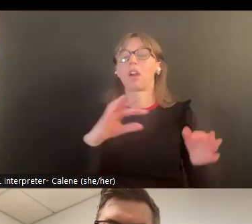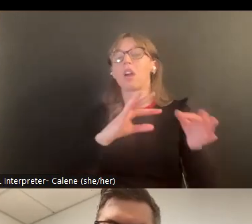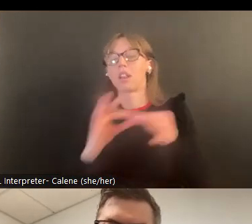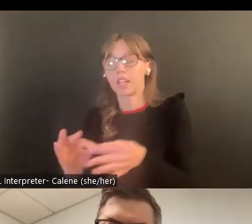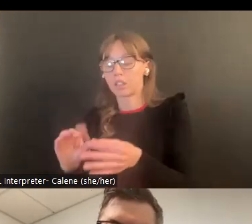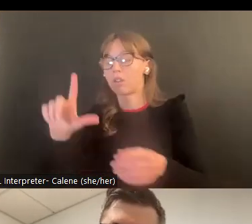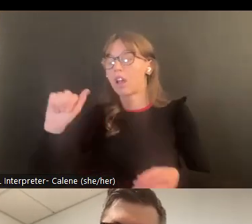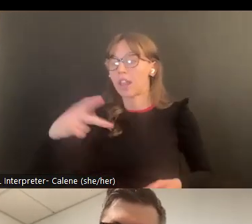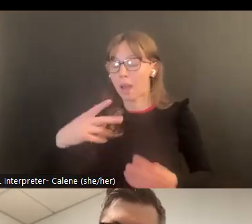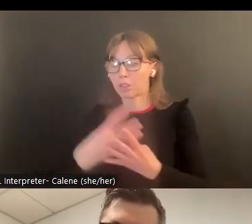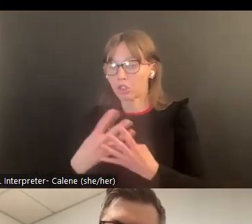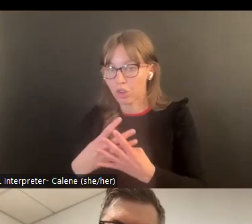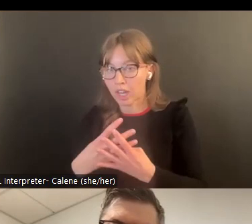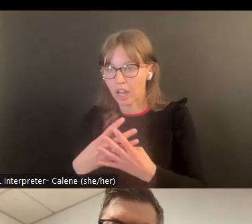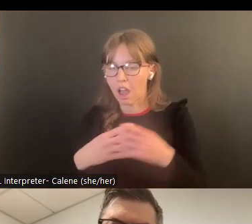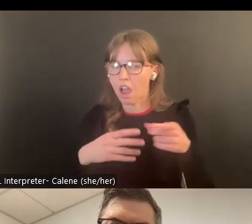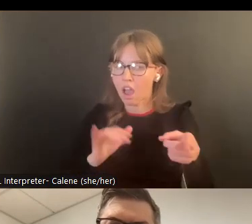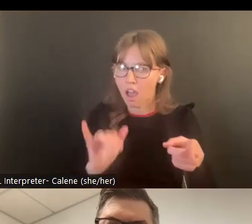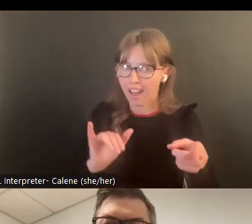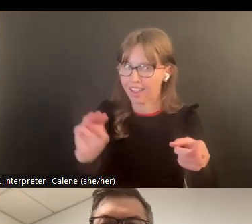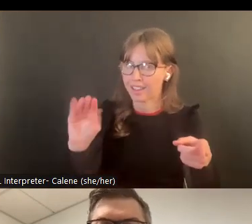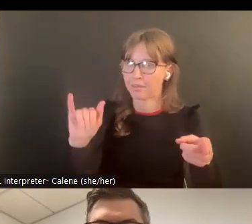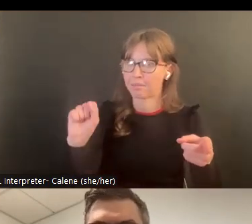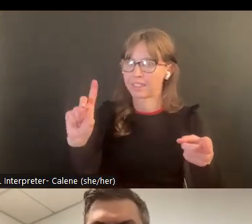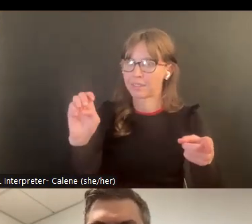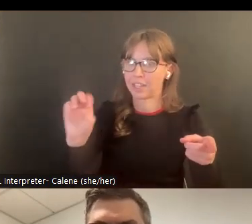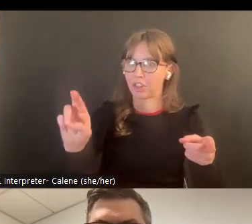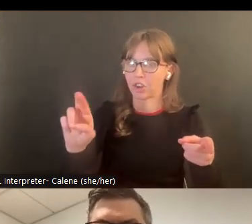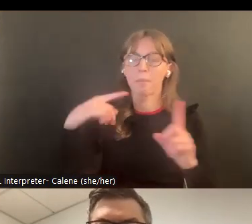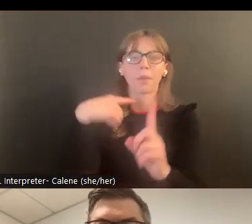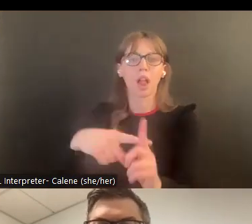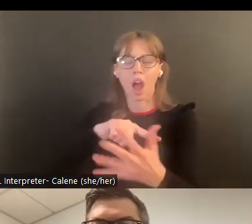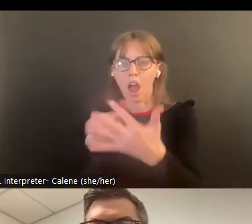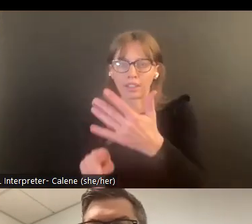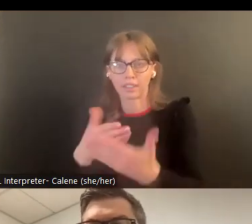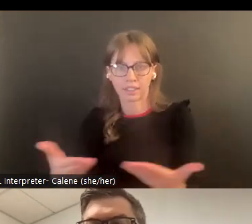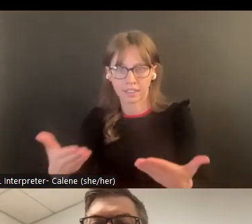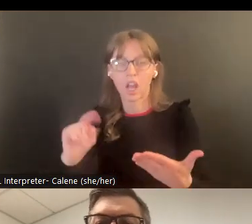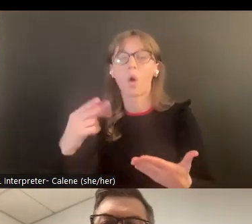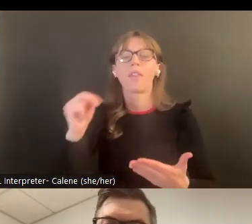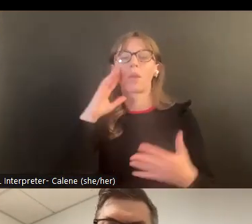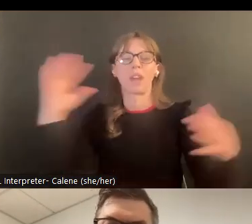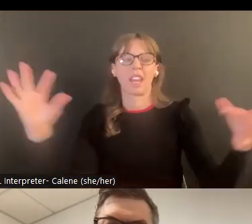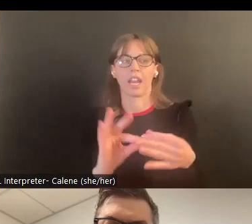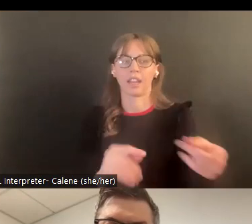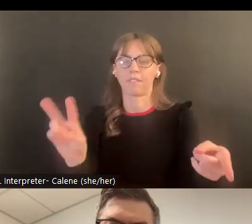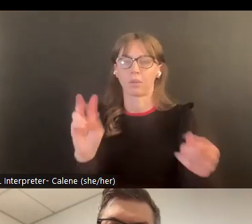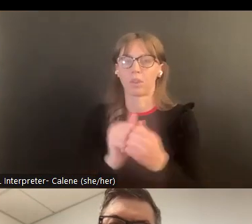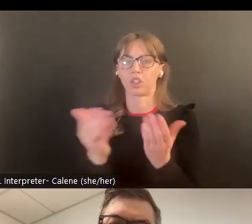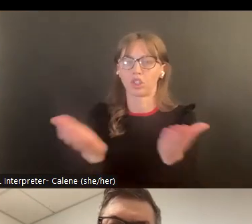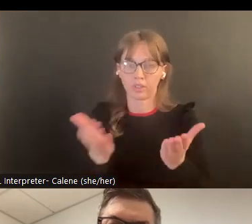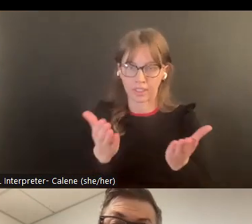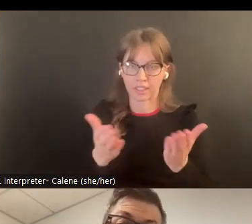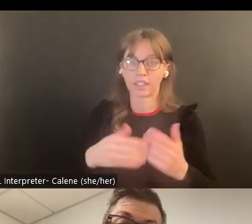lab que pueden identificar esta persona está lidiando con mucho más de lo que refleja este crimen y que pueden conectarse los servicios y están